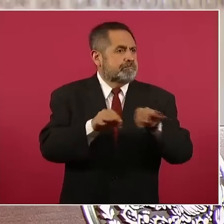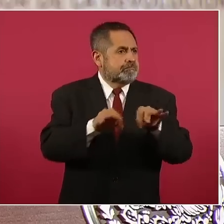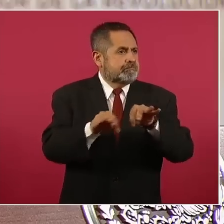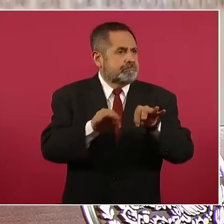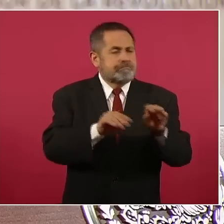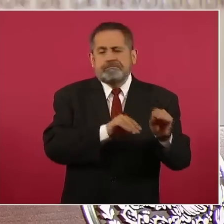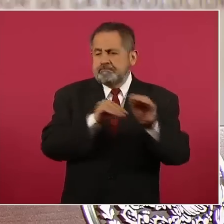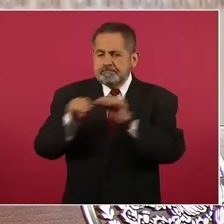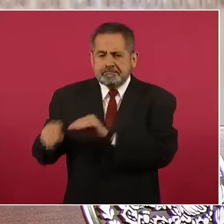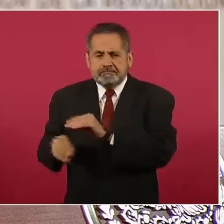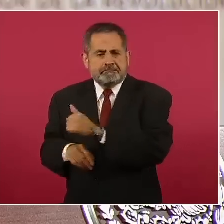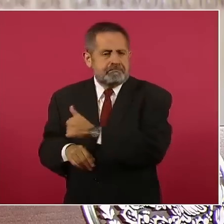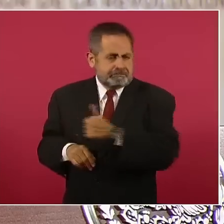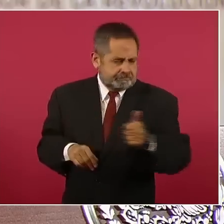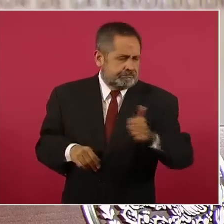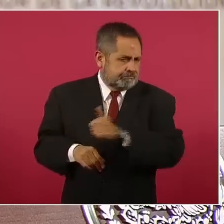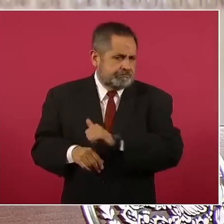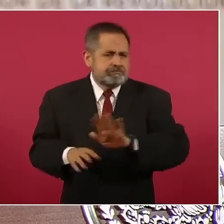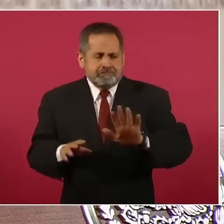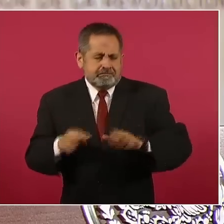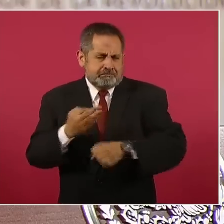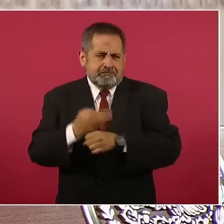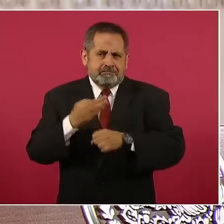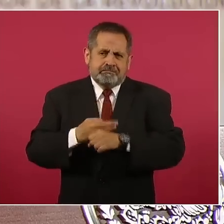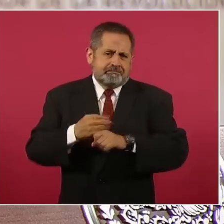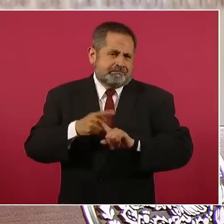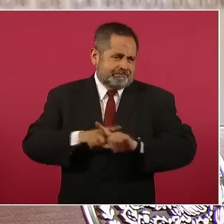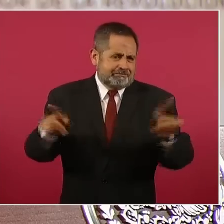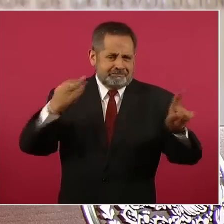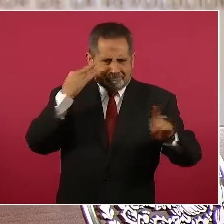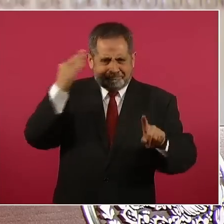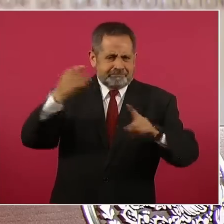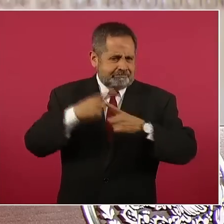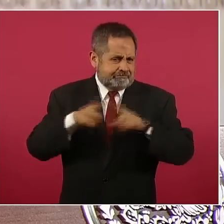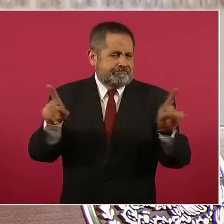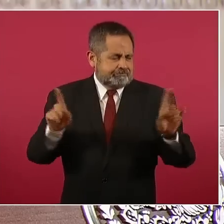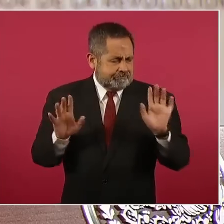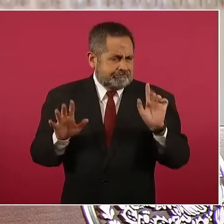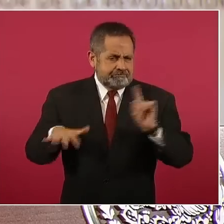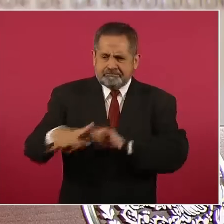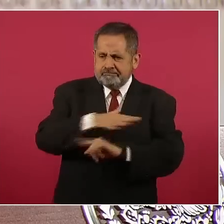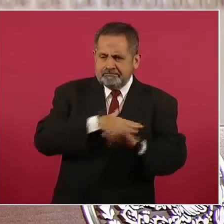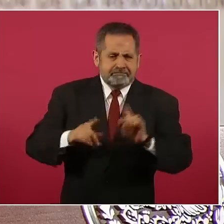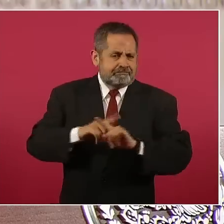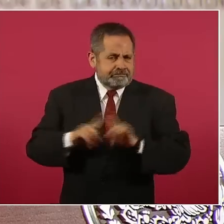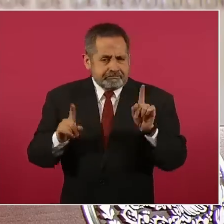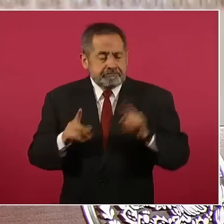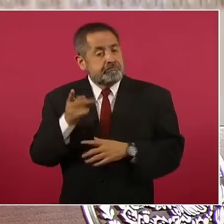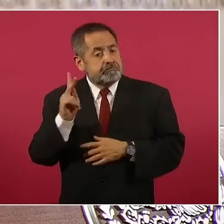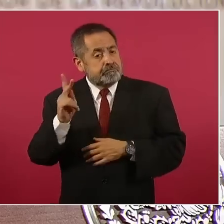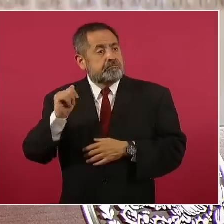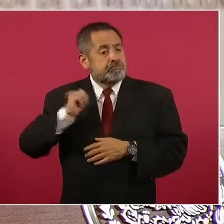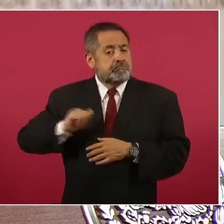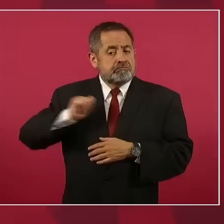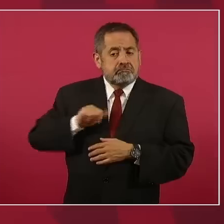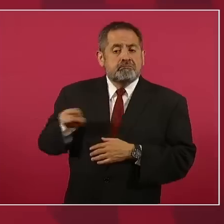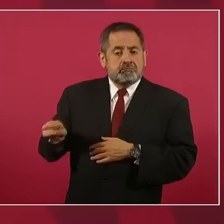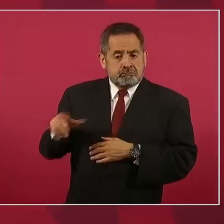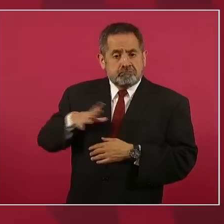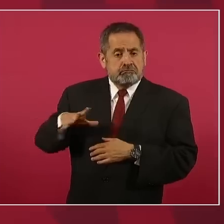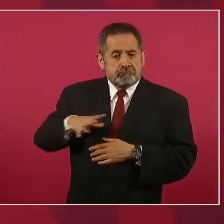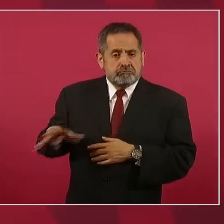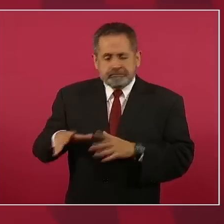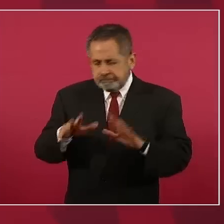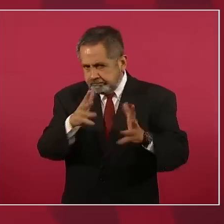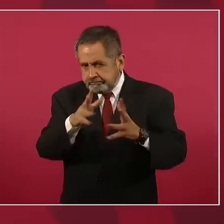Son otros tiempos, otras circunstancias, pero es